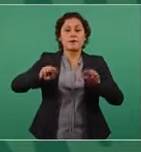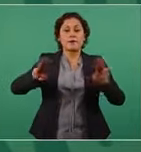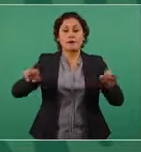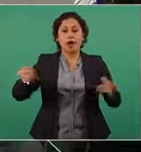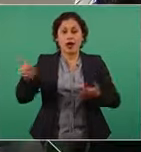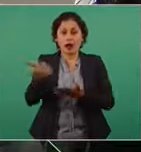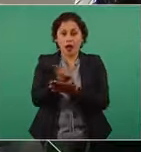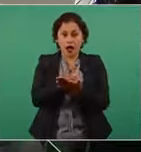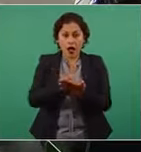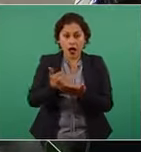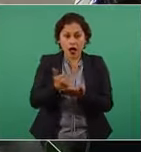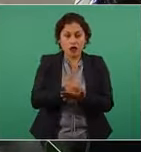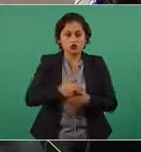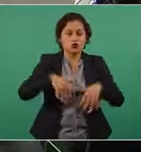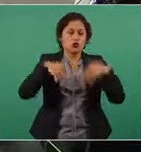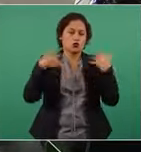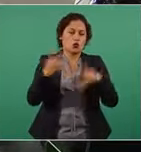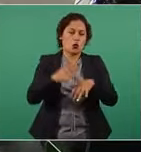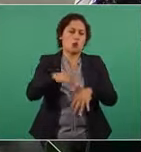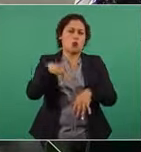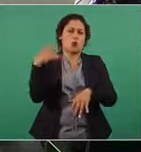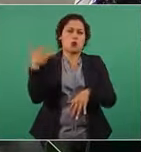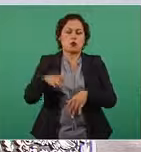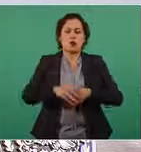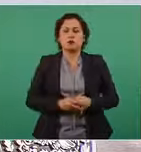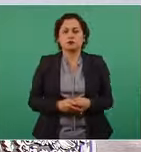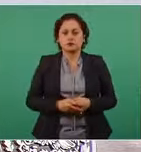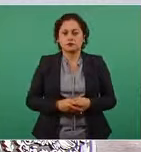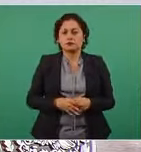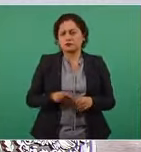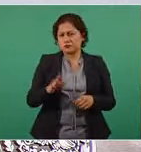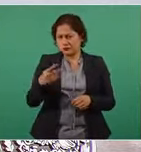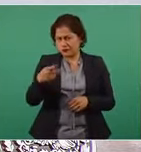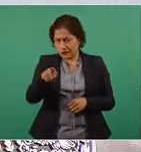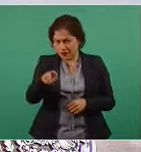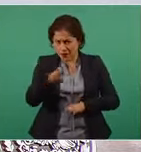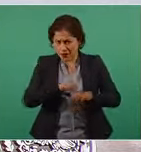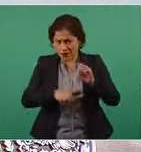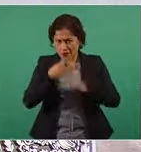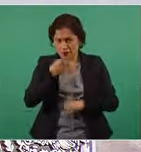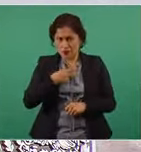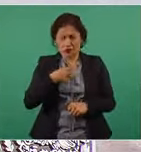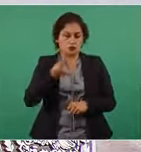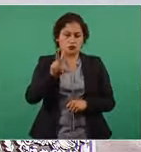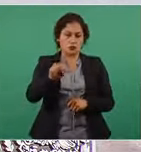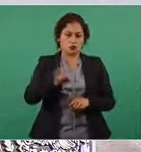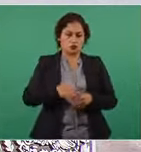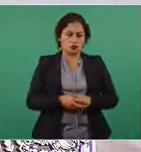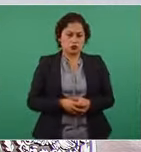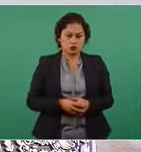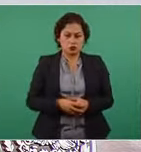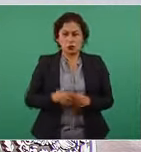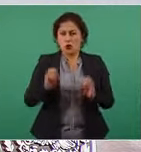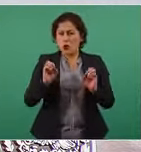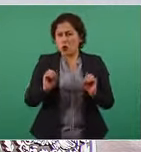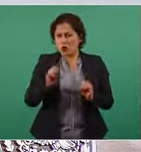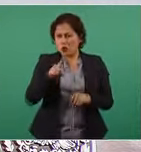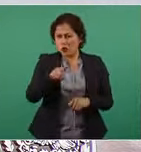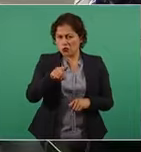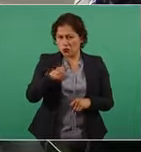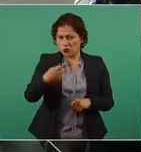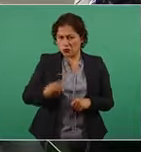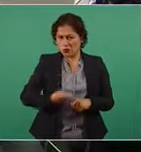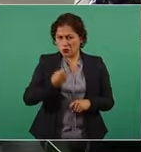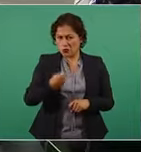entonces, por eso se decidió, pero esa empresa no está. No sé si o te refieres a la